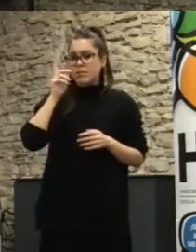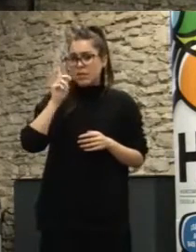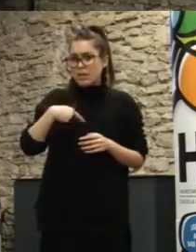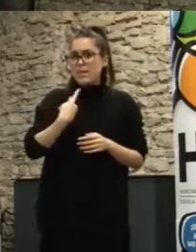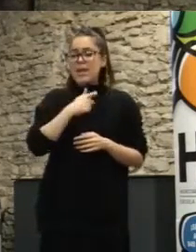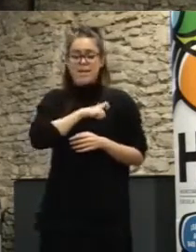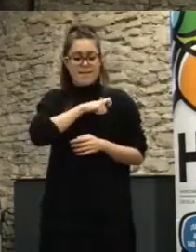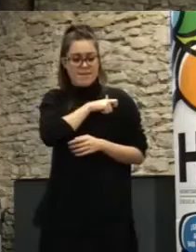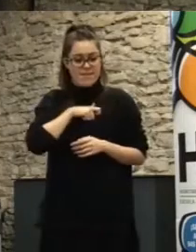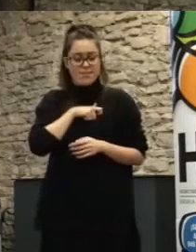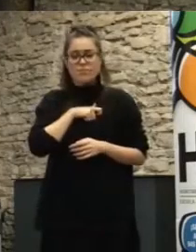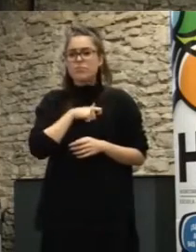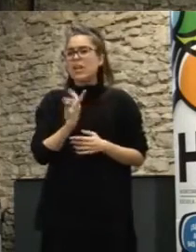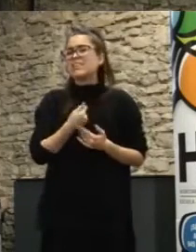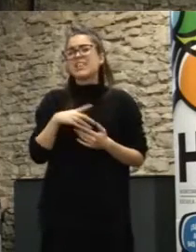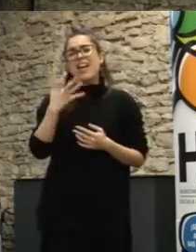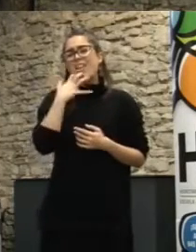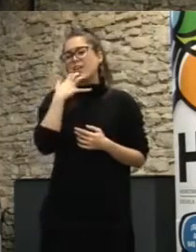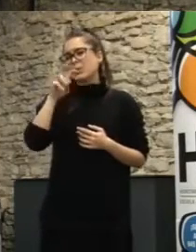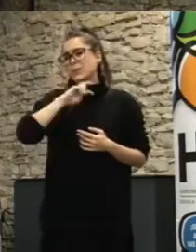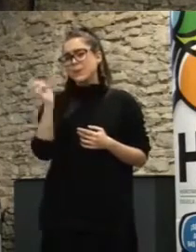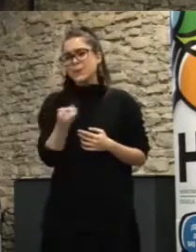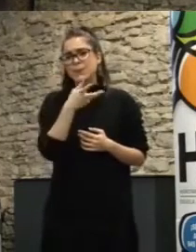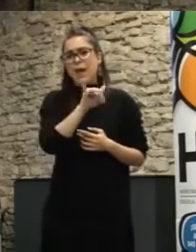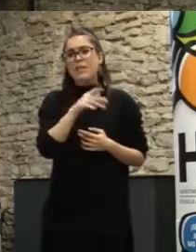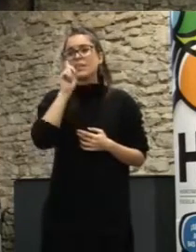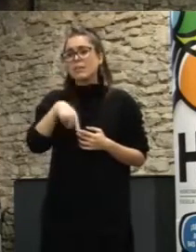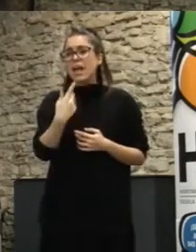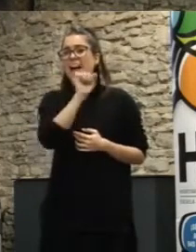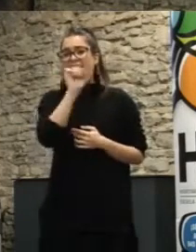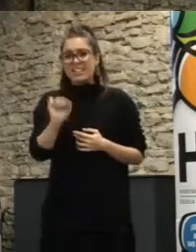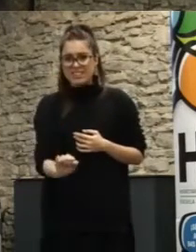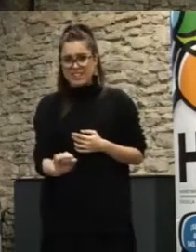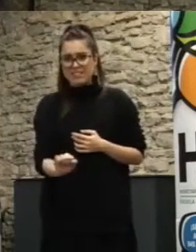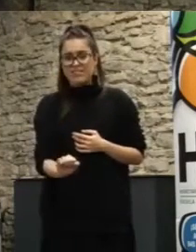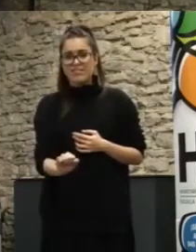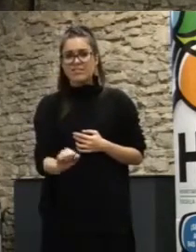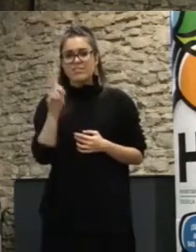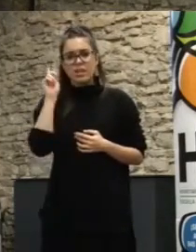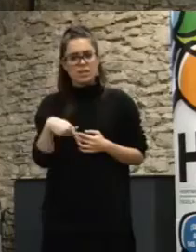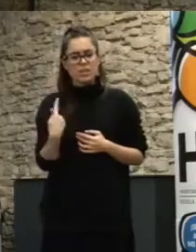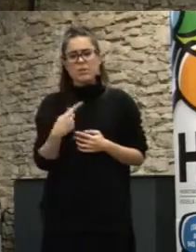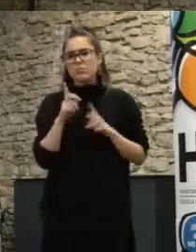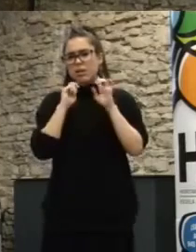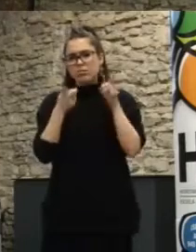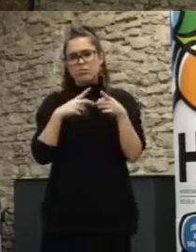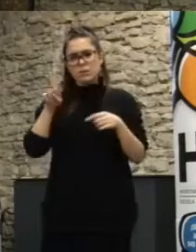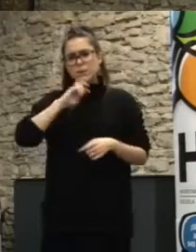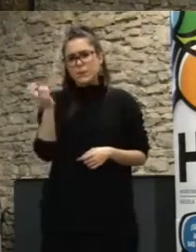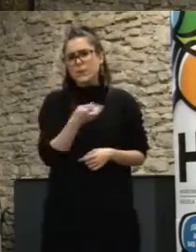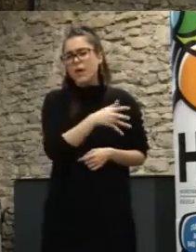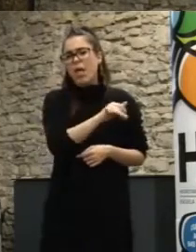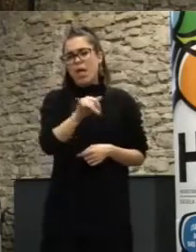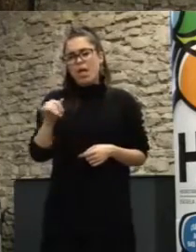del Reino Unido son algunos de los ejemplos pero en Asia existen también diversos casos y bueno